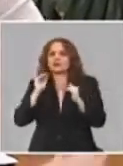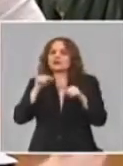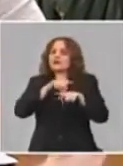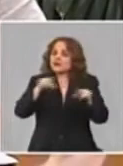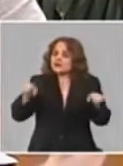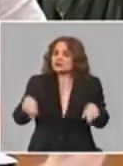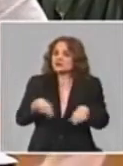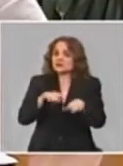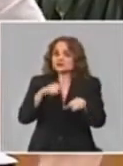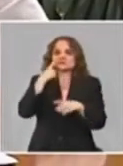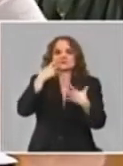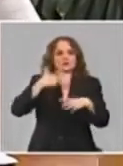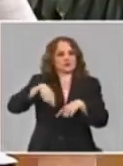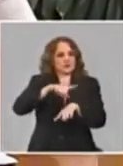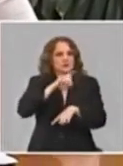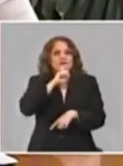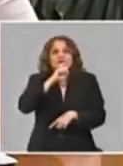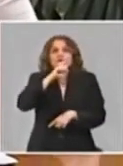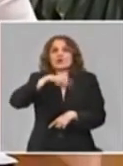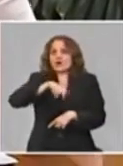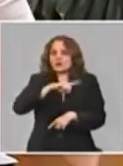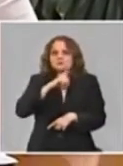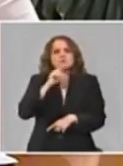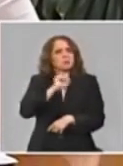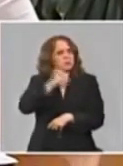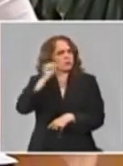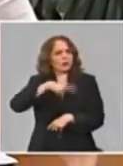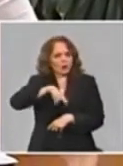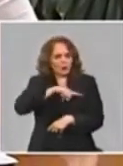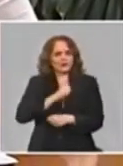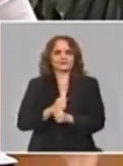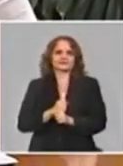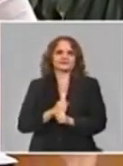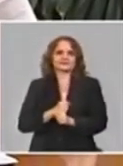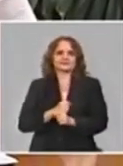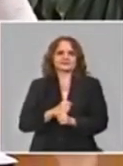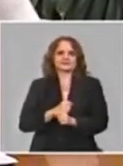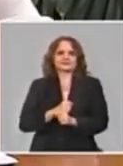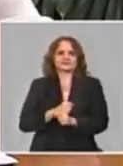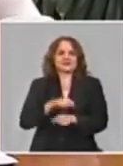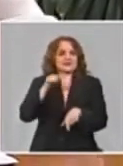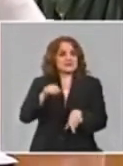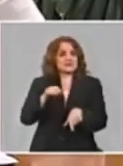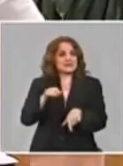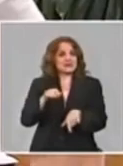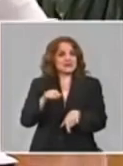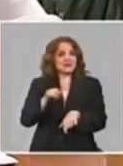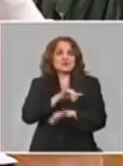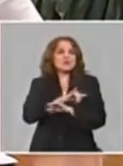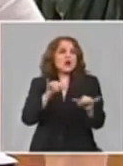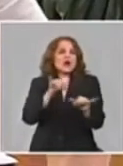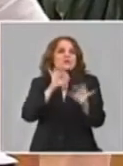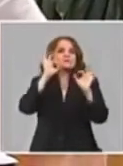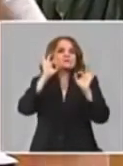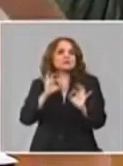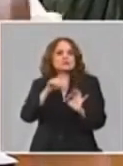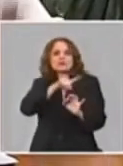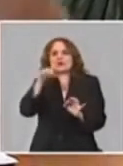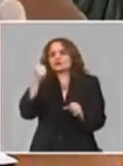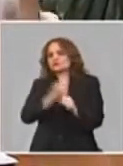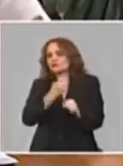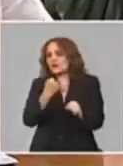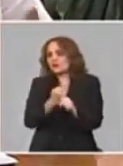de la gestión de la ciencia en tiempos de crisis el reto de organizar y que los resultados vayan